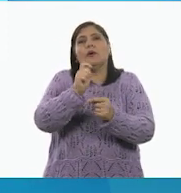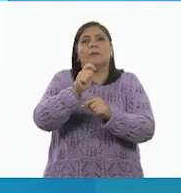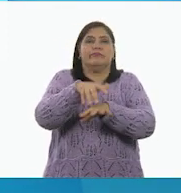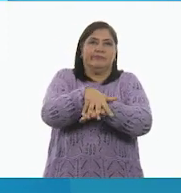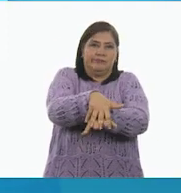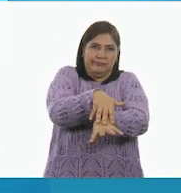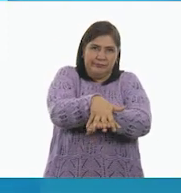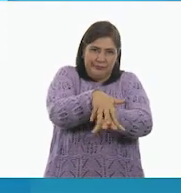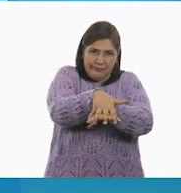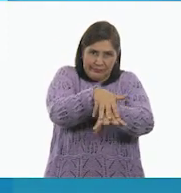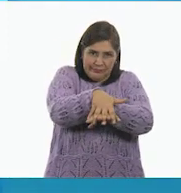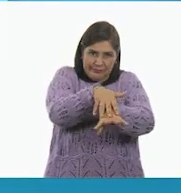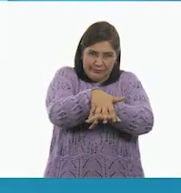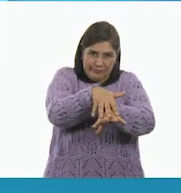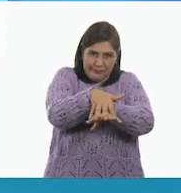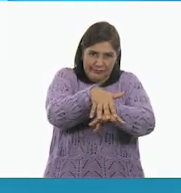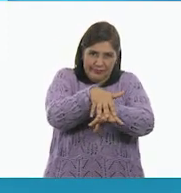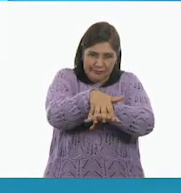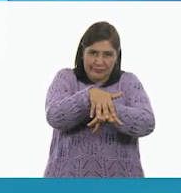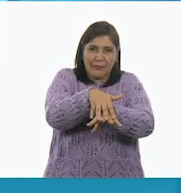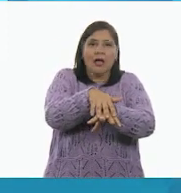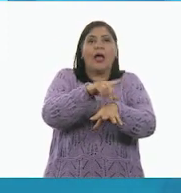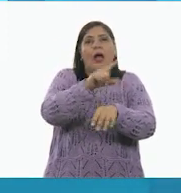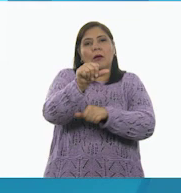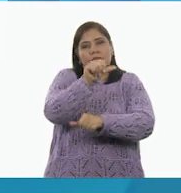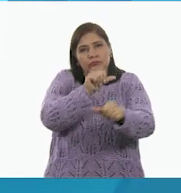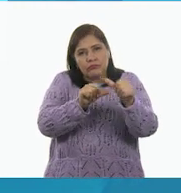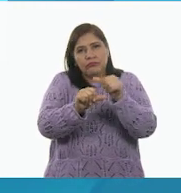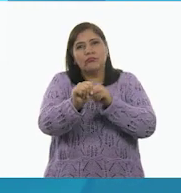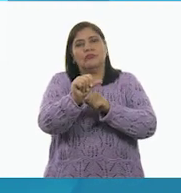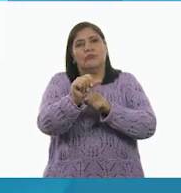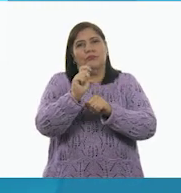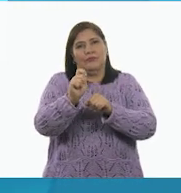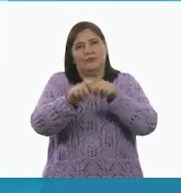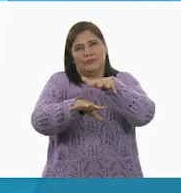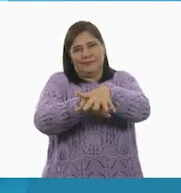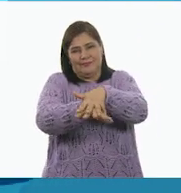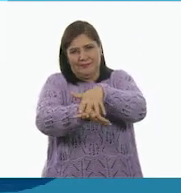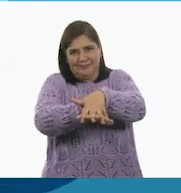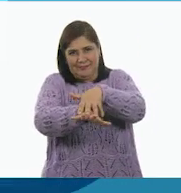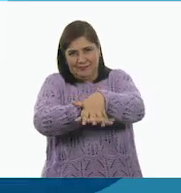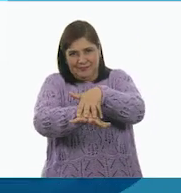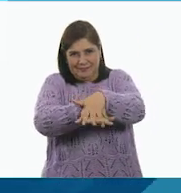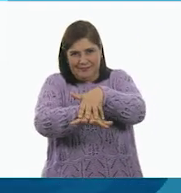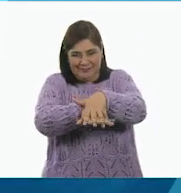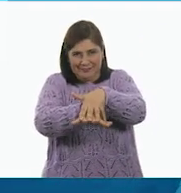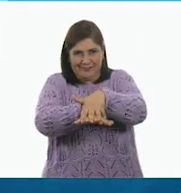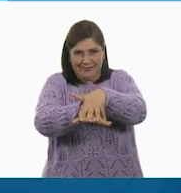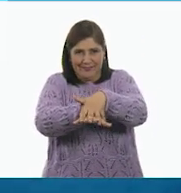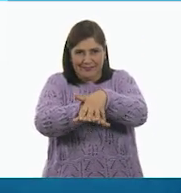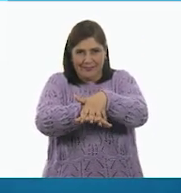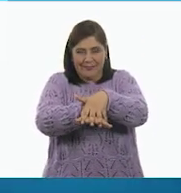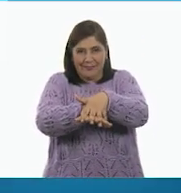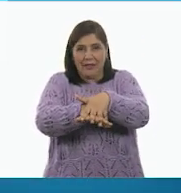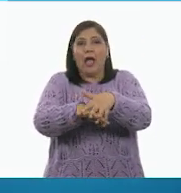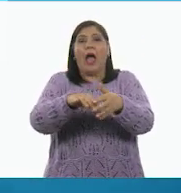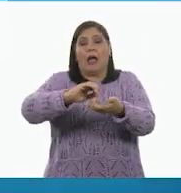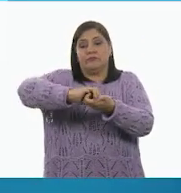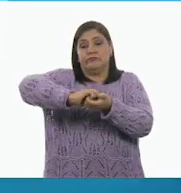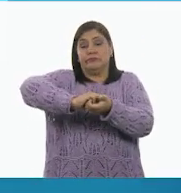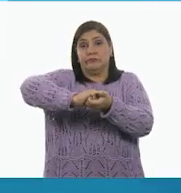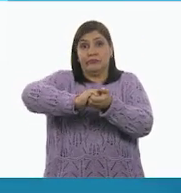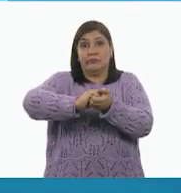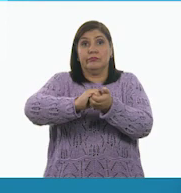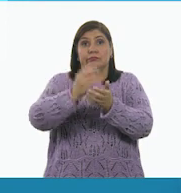frota la palma de una de tus manos contra el dorso de la otra entrelazando los dedos. Repite lo mismo con la otra mano. Frota los